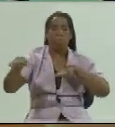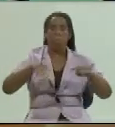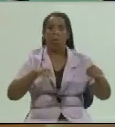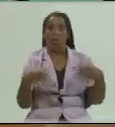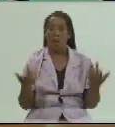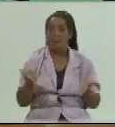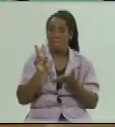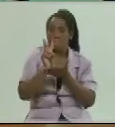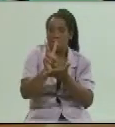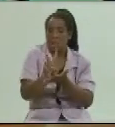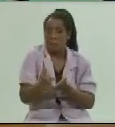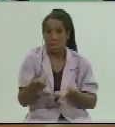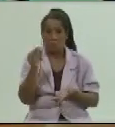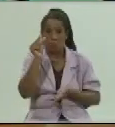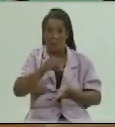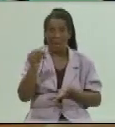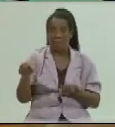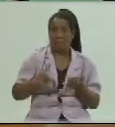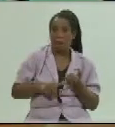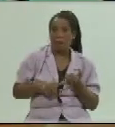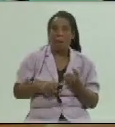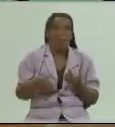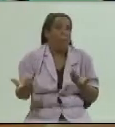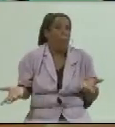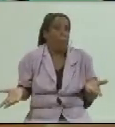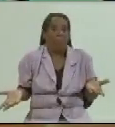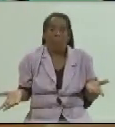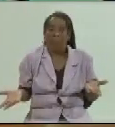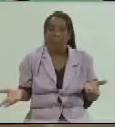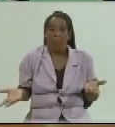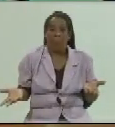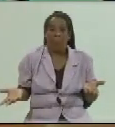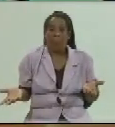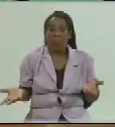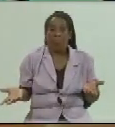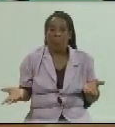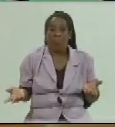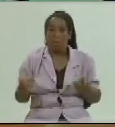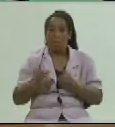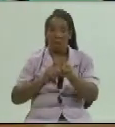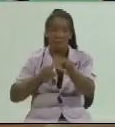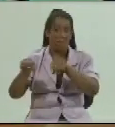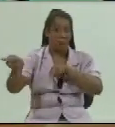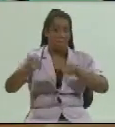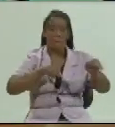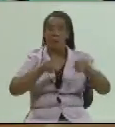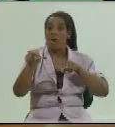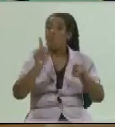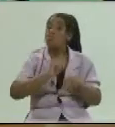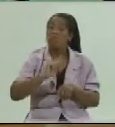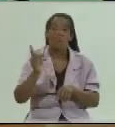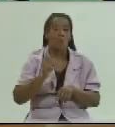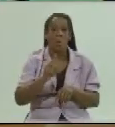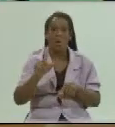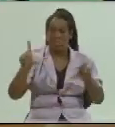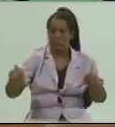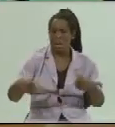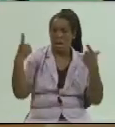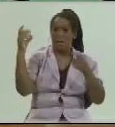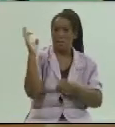visitándose hoy no es tiempo de estar con la efusividad hoy tenemos que postergar las celebraciones